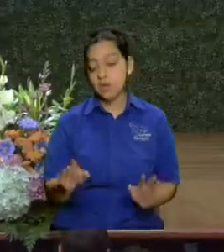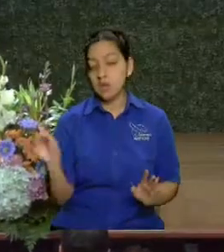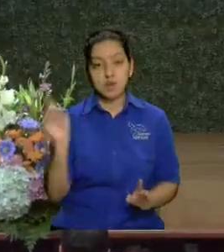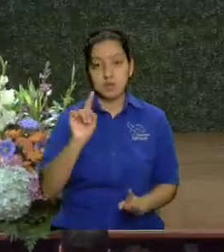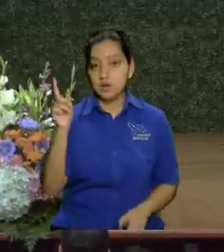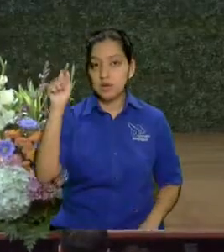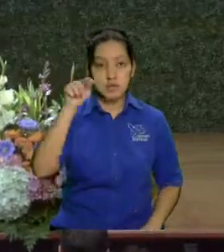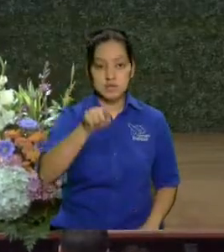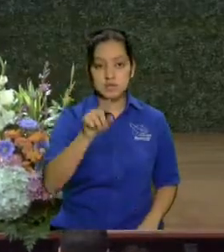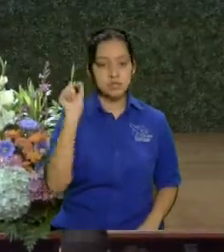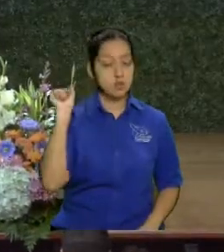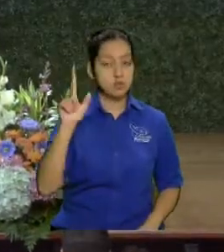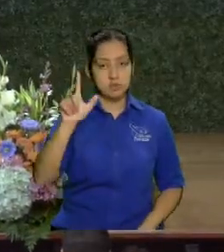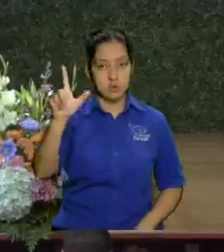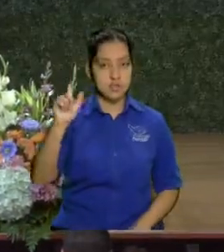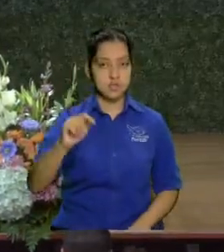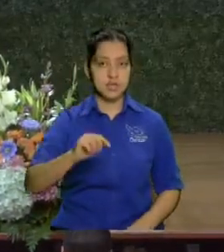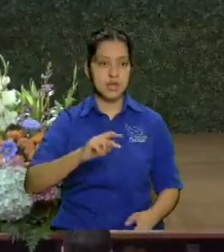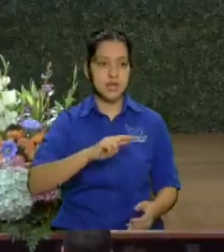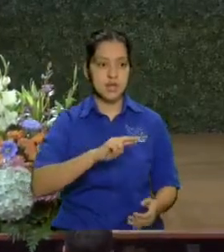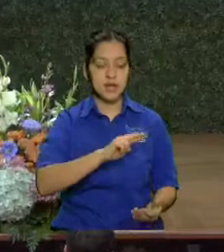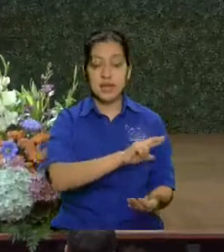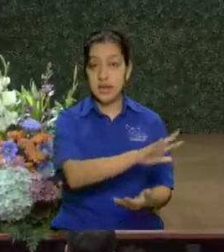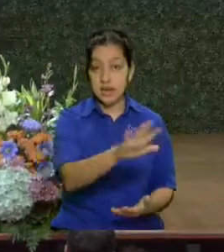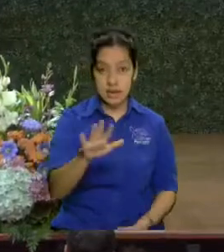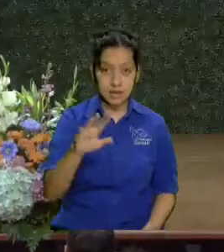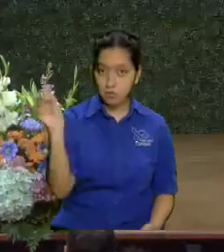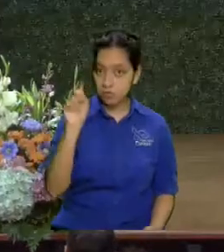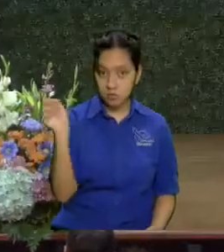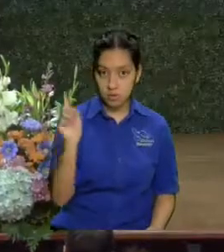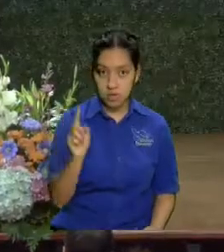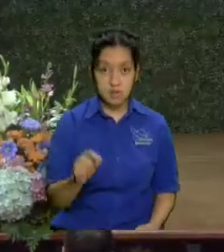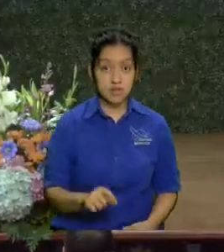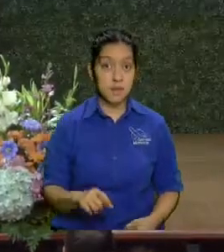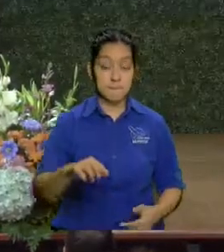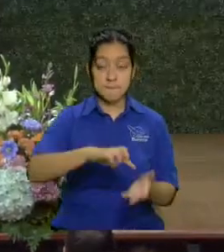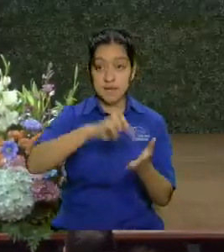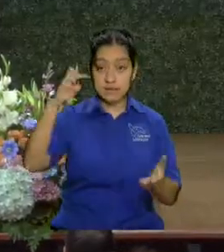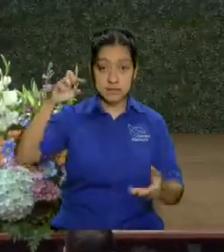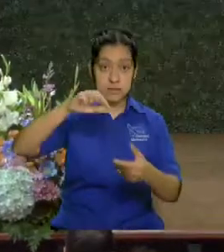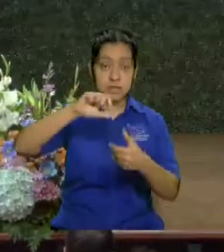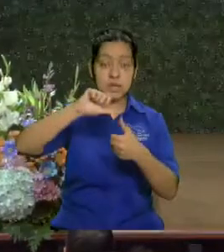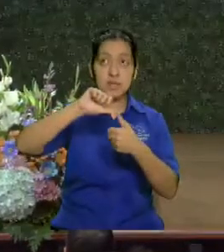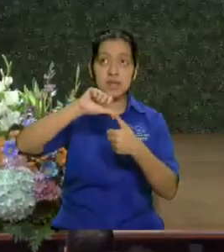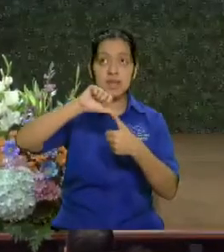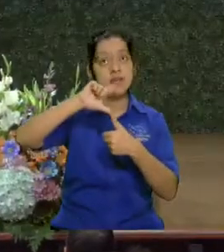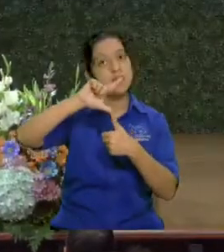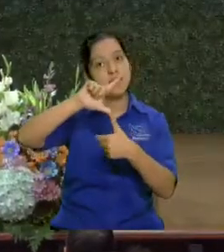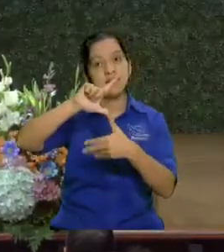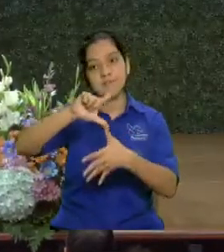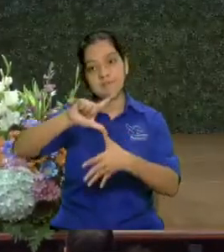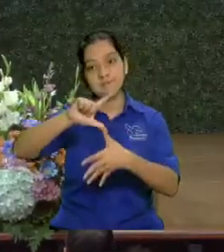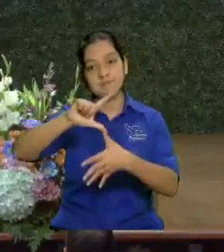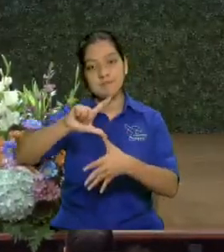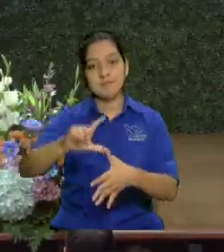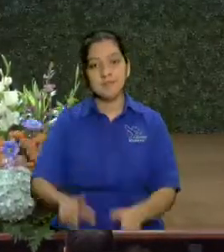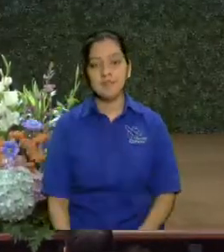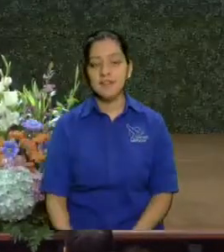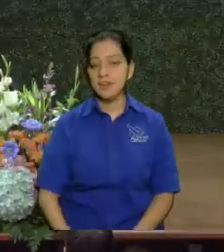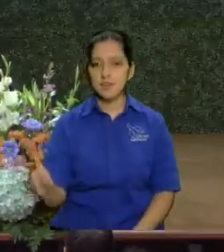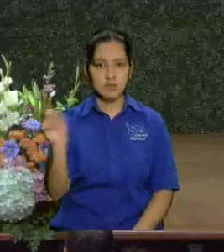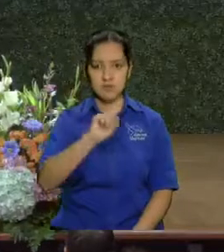costumbres de Guatemala de Honduras de Nicaragua de El Salvador ni de países latinoamericanos no, no costumbre de reino